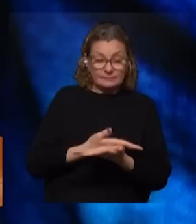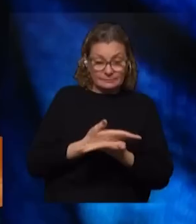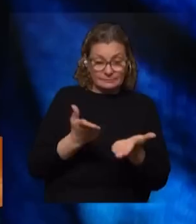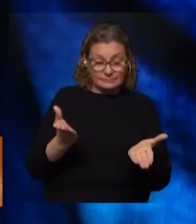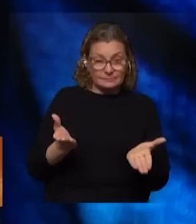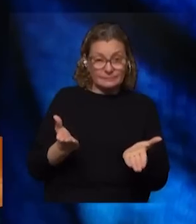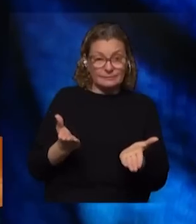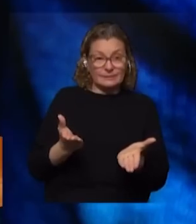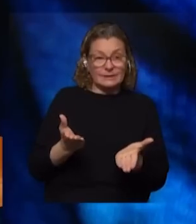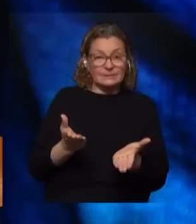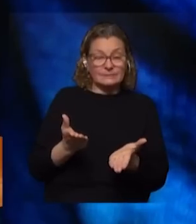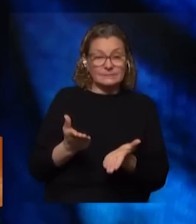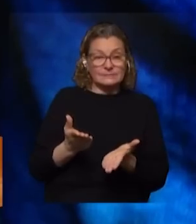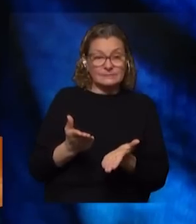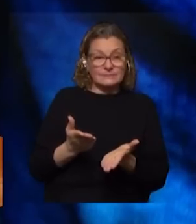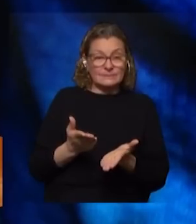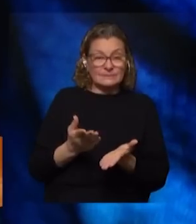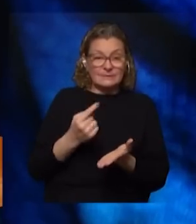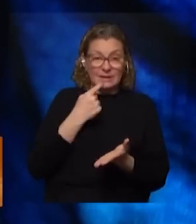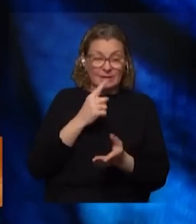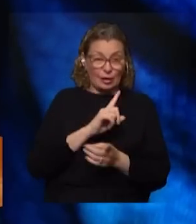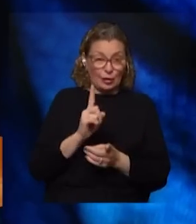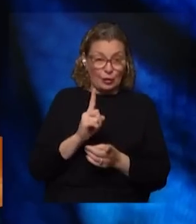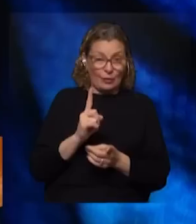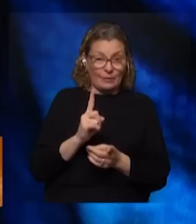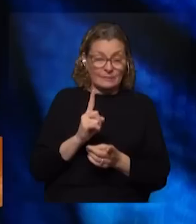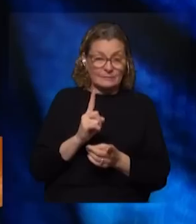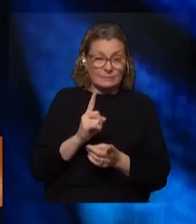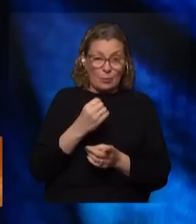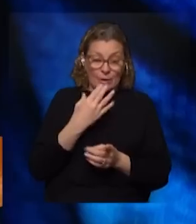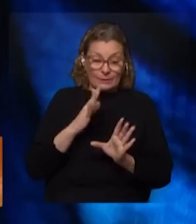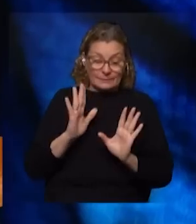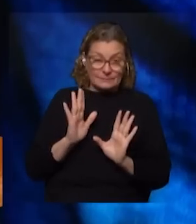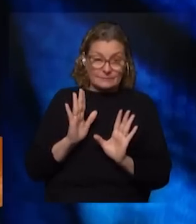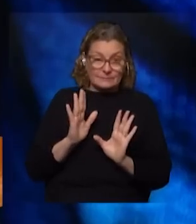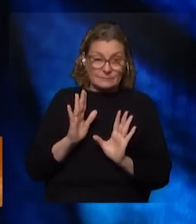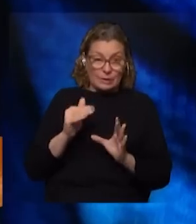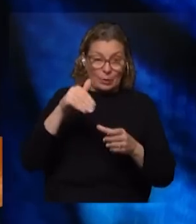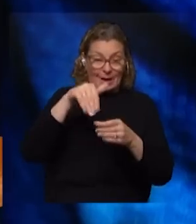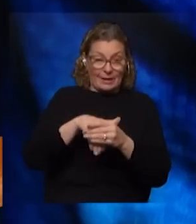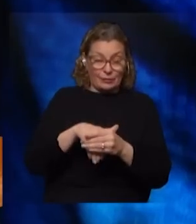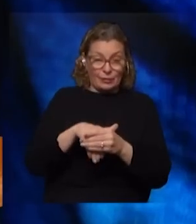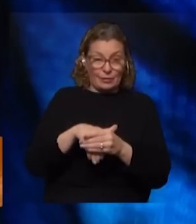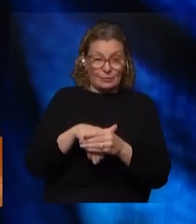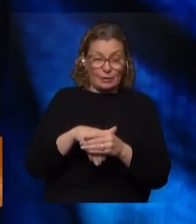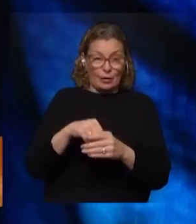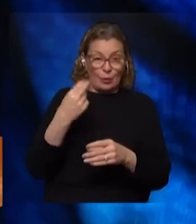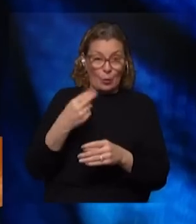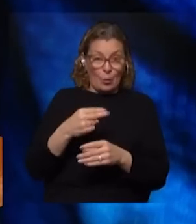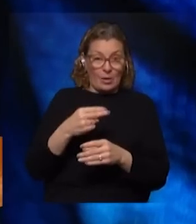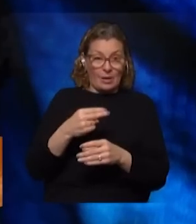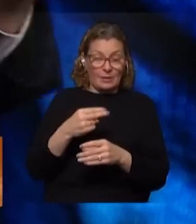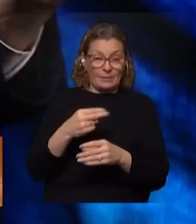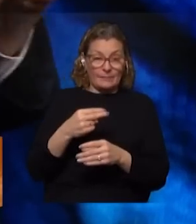es si dice que no bueno va a ir una elección hasta ahora nunca había ocurrido